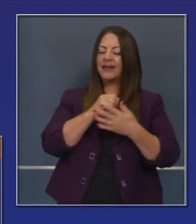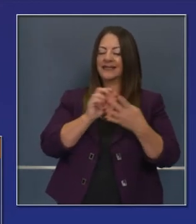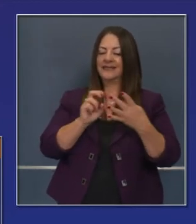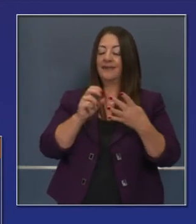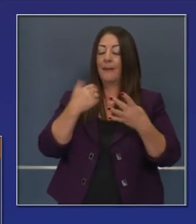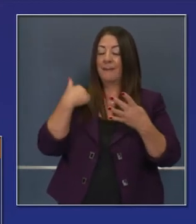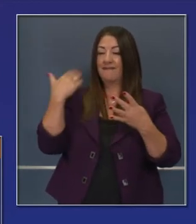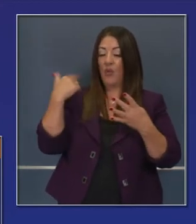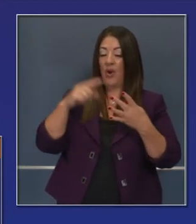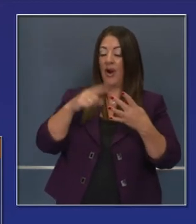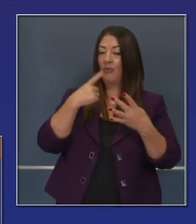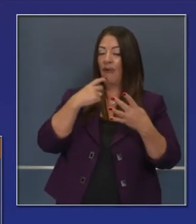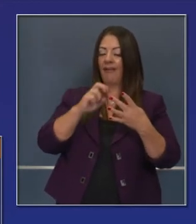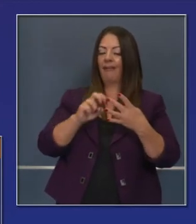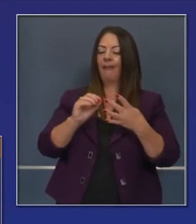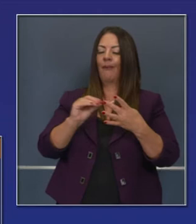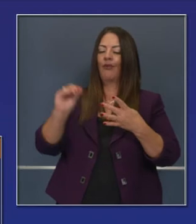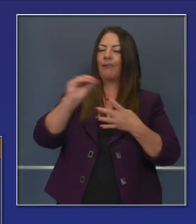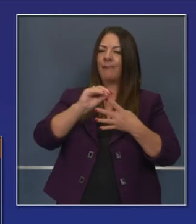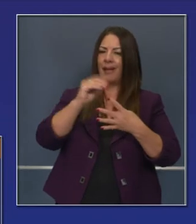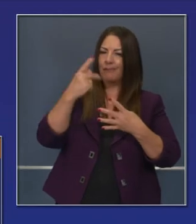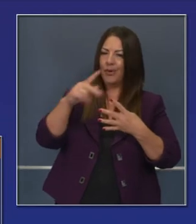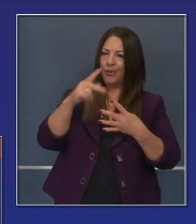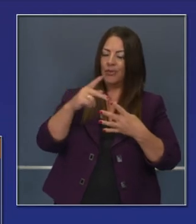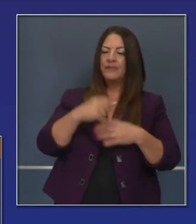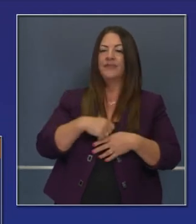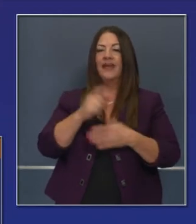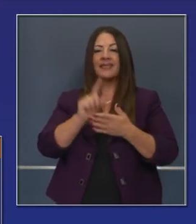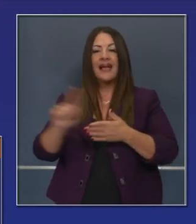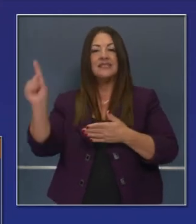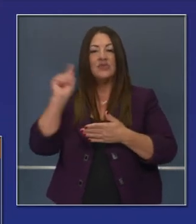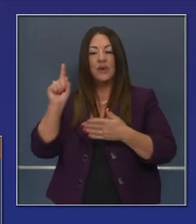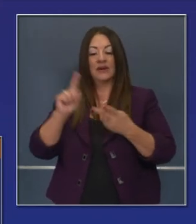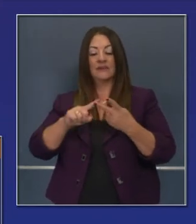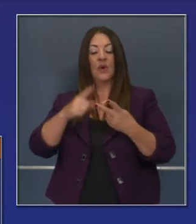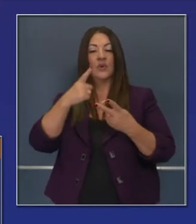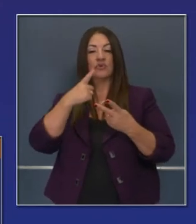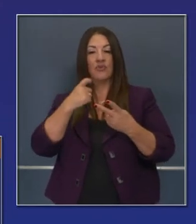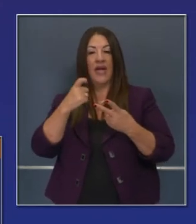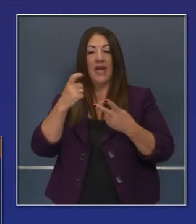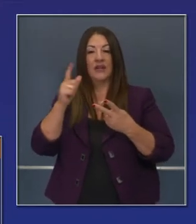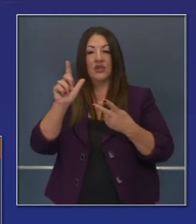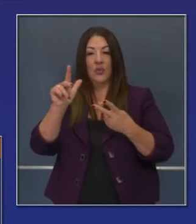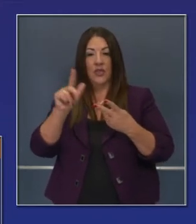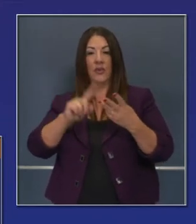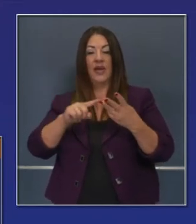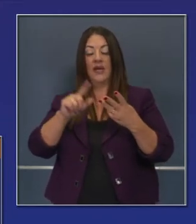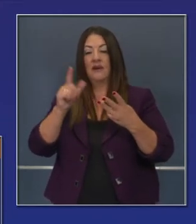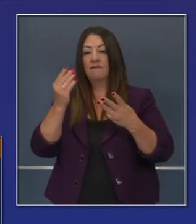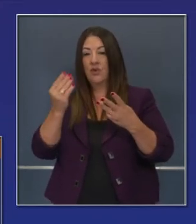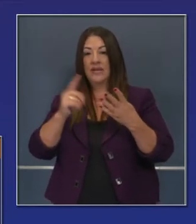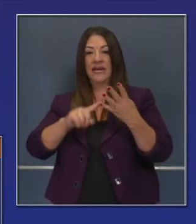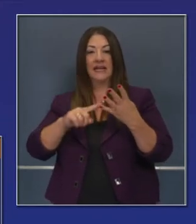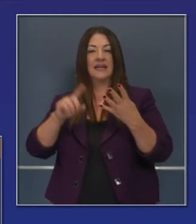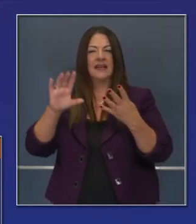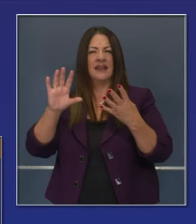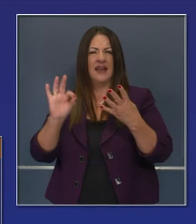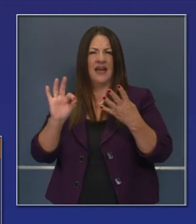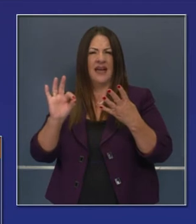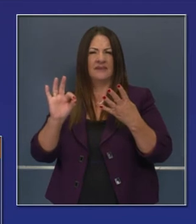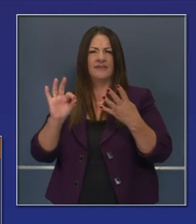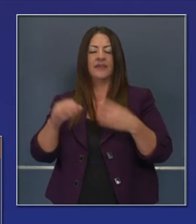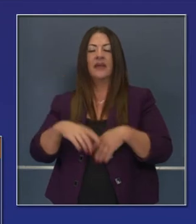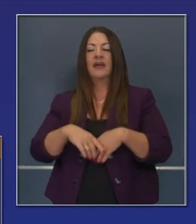movieron otra vez del rojo al morado. 23 condados en el rojo la semana pasada, 14 en el naranja y 9 en el amarillo.